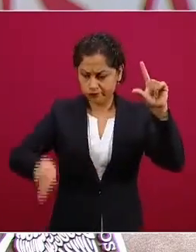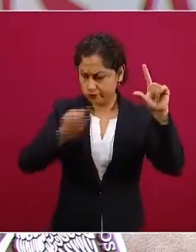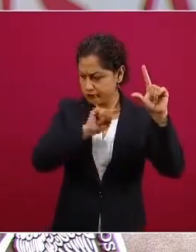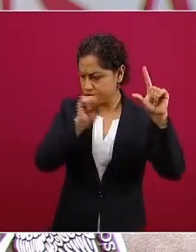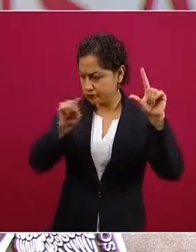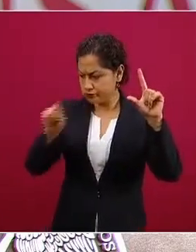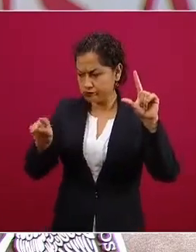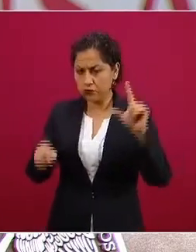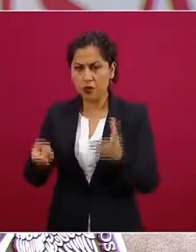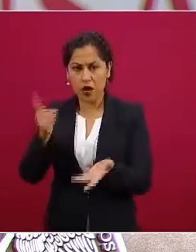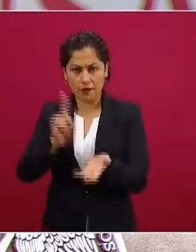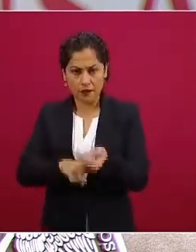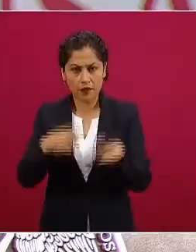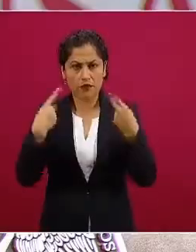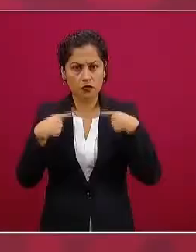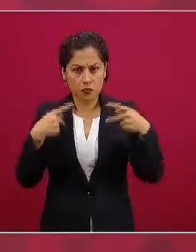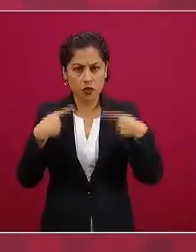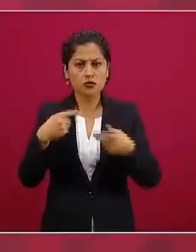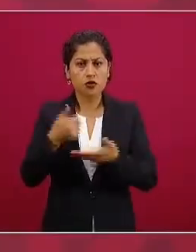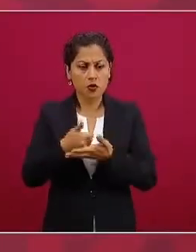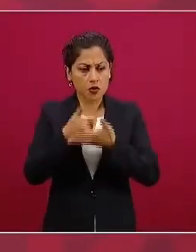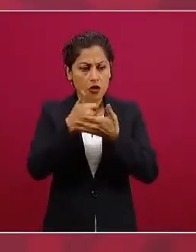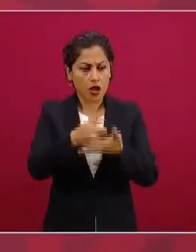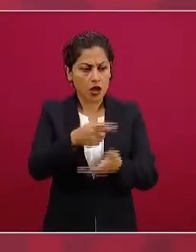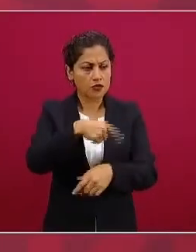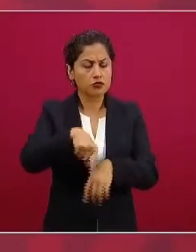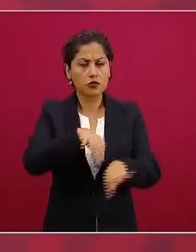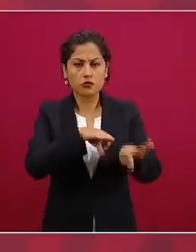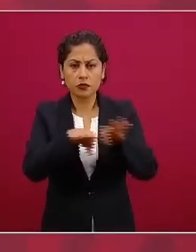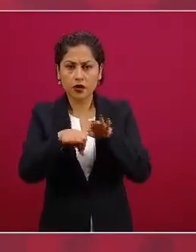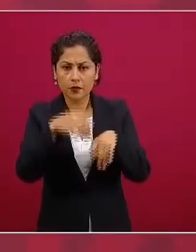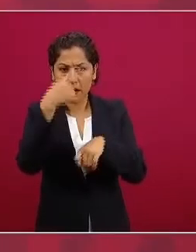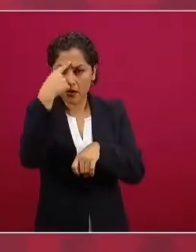como eventuales no tienen servicio médico